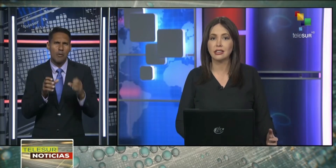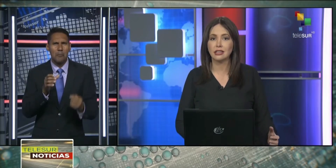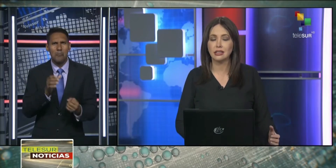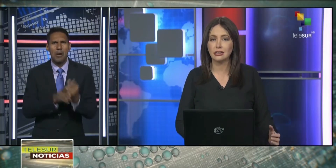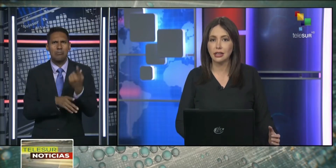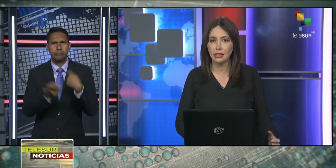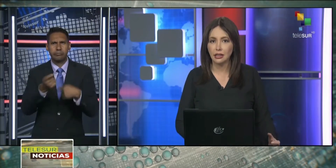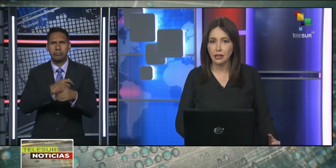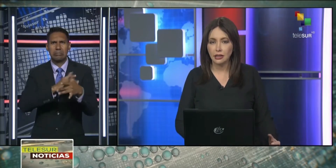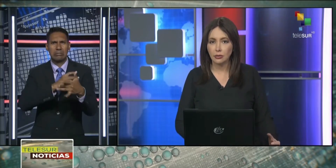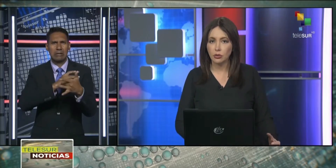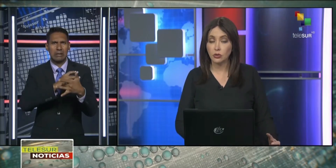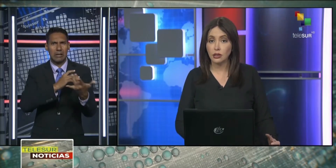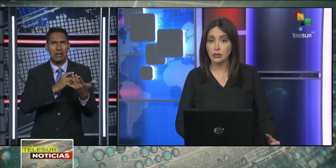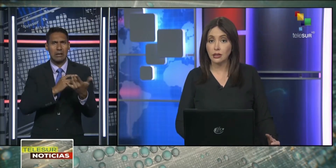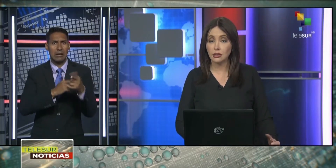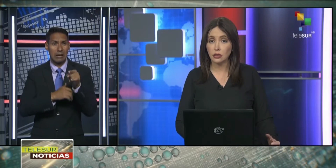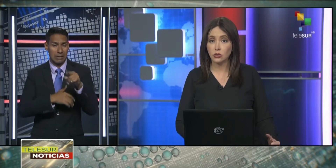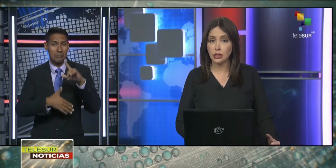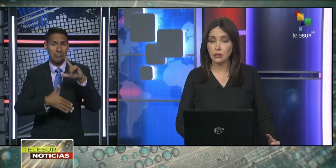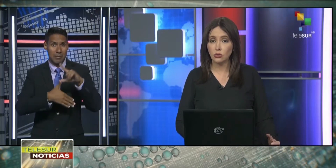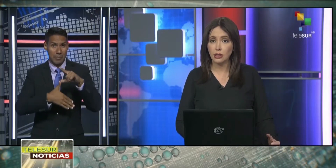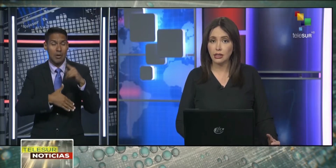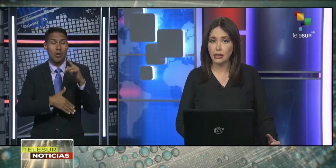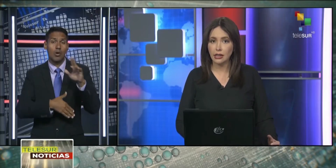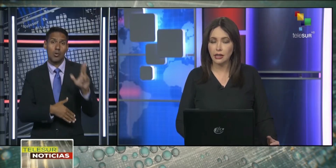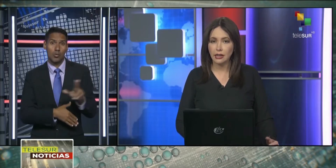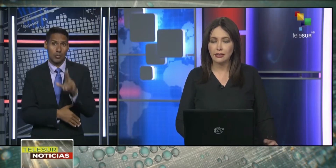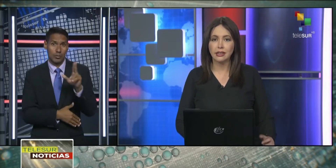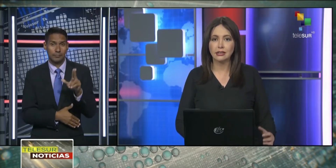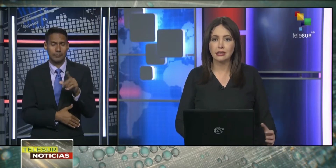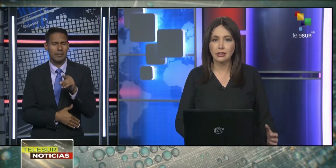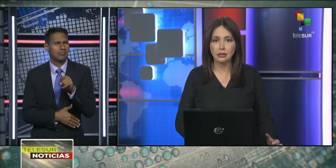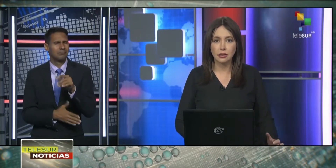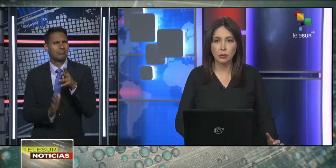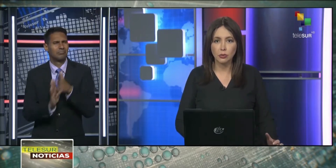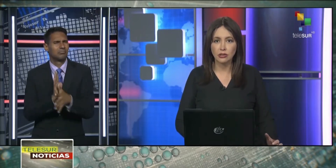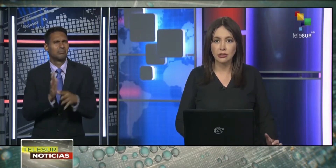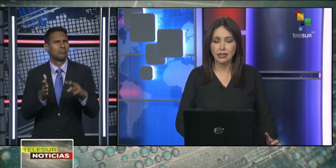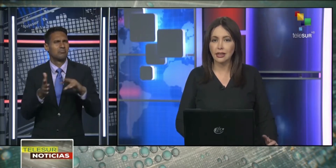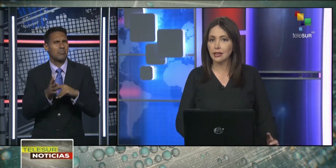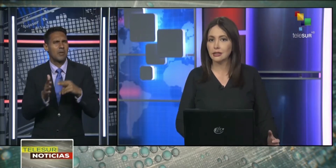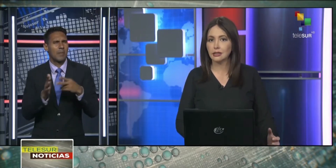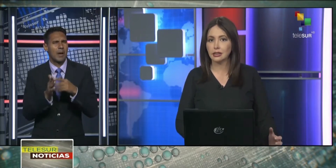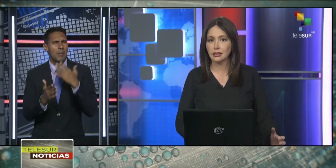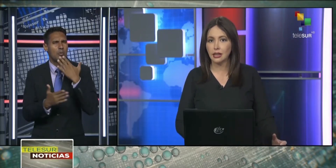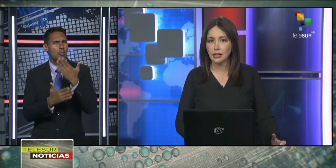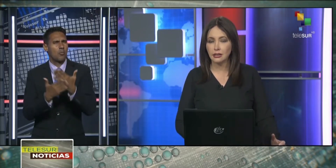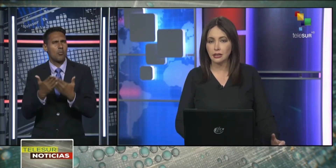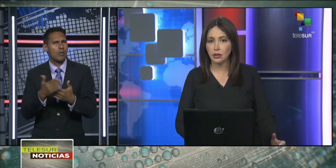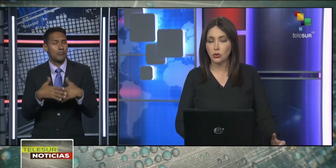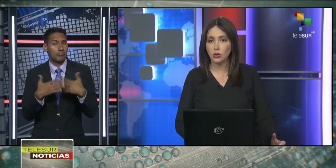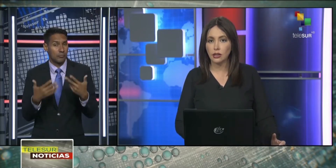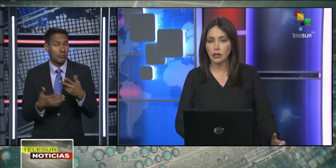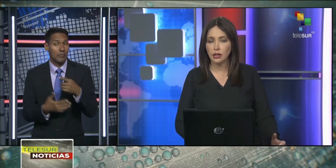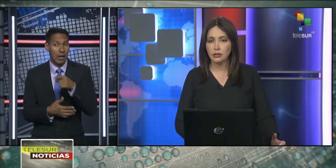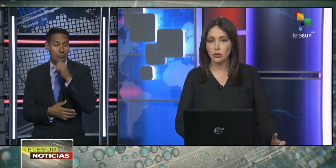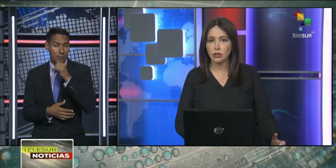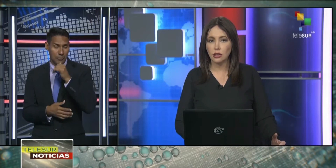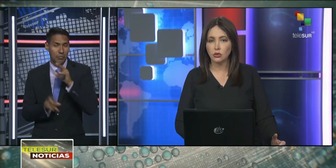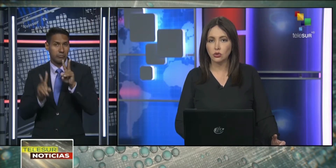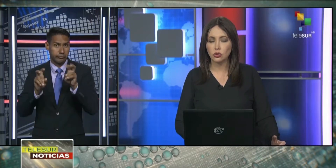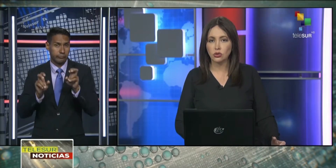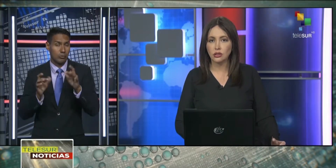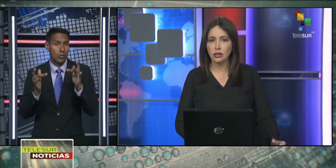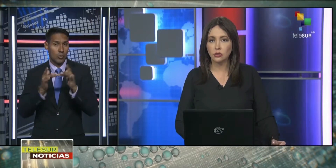moneda digital que podrá utilizar esta nación latinoamericana. ¿De qué se trata esta propuesta? ¿Qué alcances tendrá Santiago Correy? Se